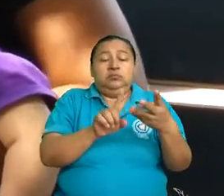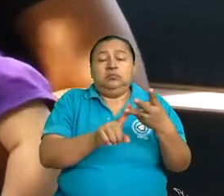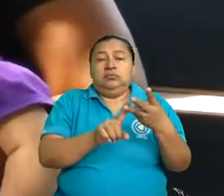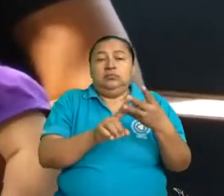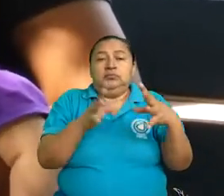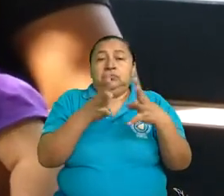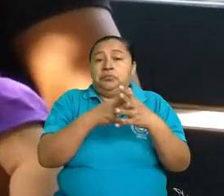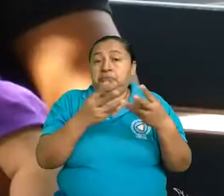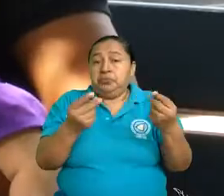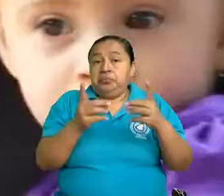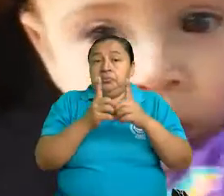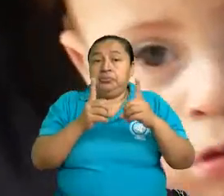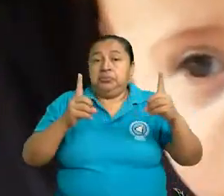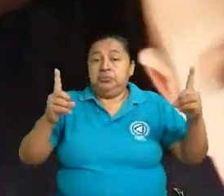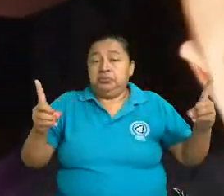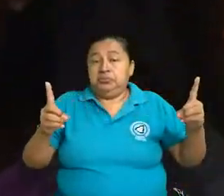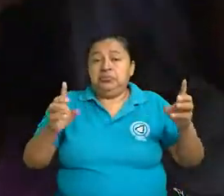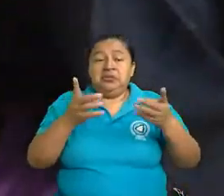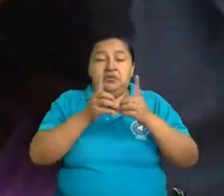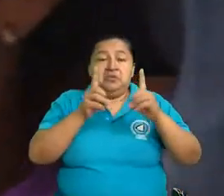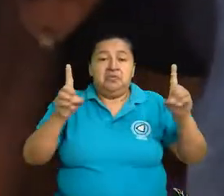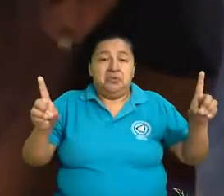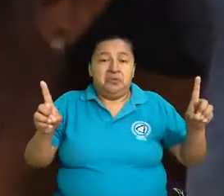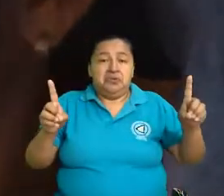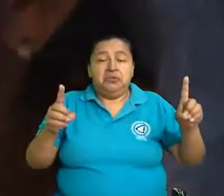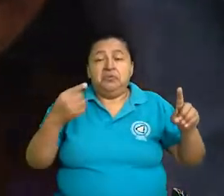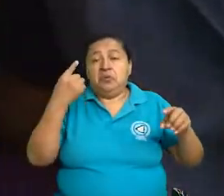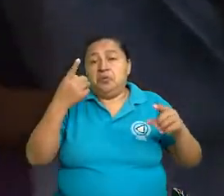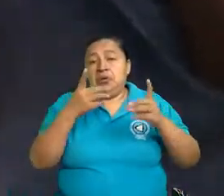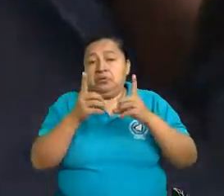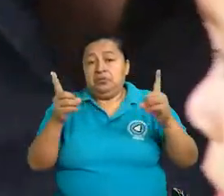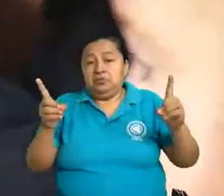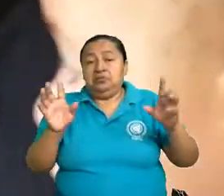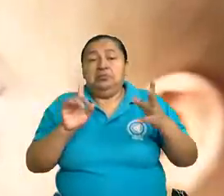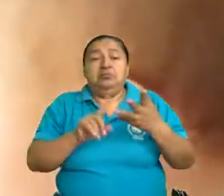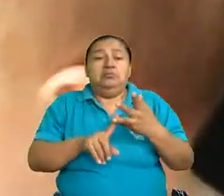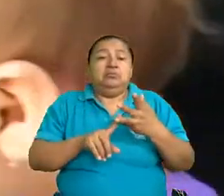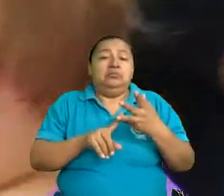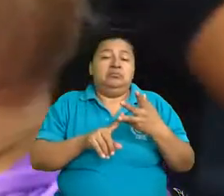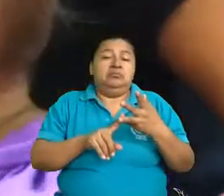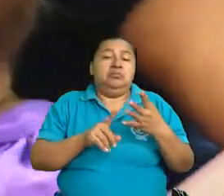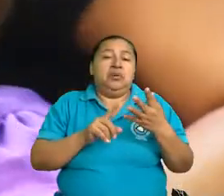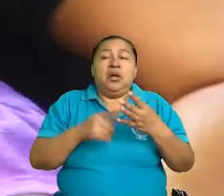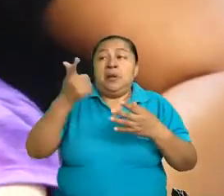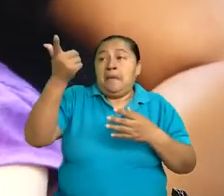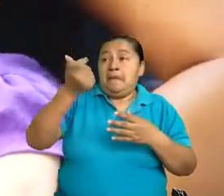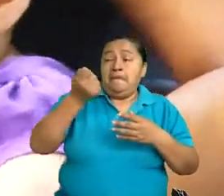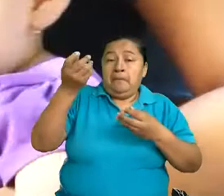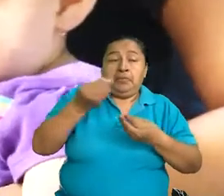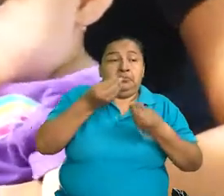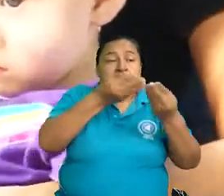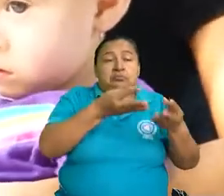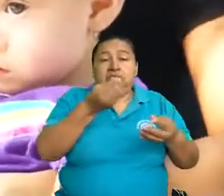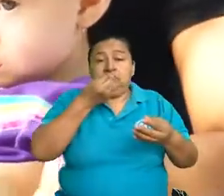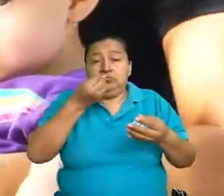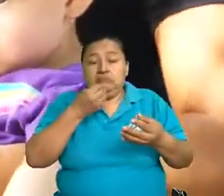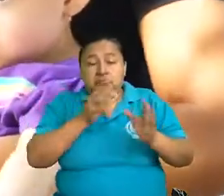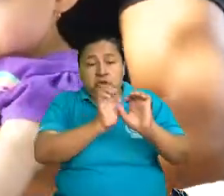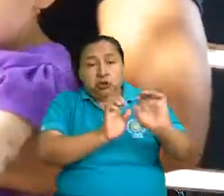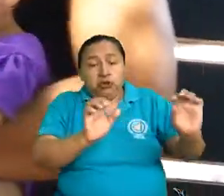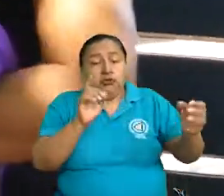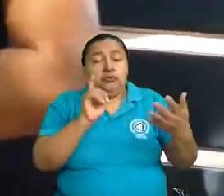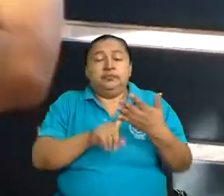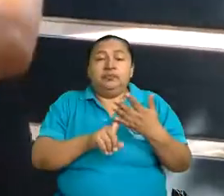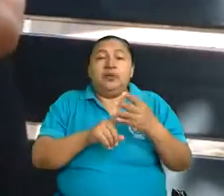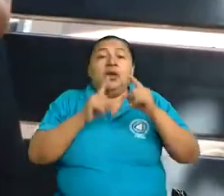la disolución del vínculo matrimonial por una de las partes, las pensiones de alimentos, el